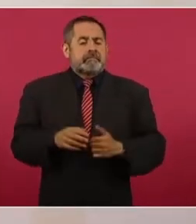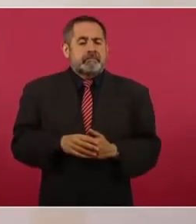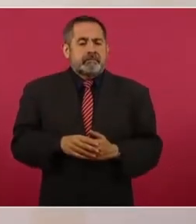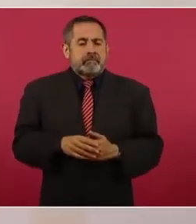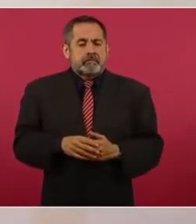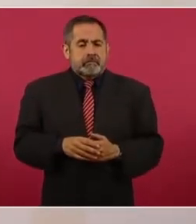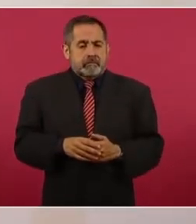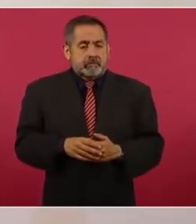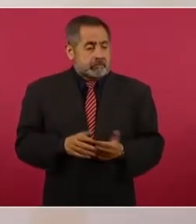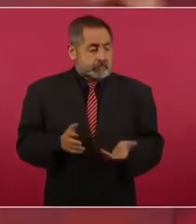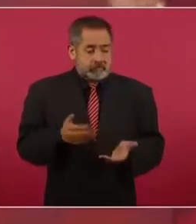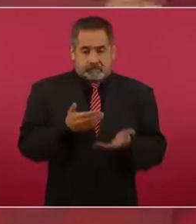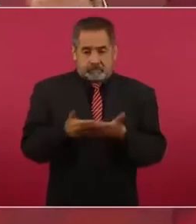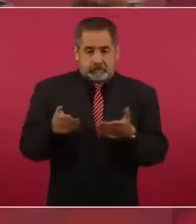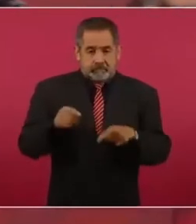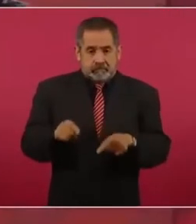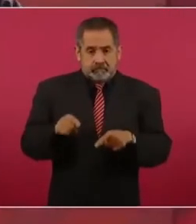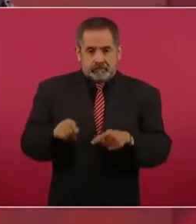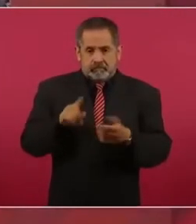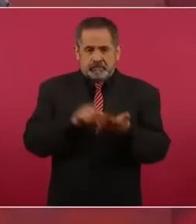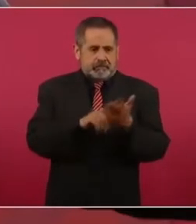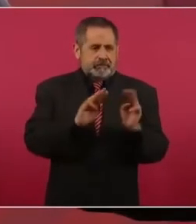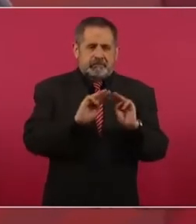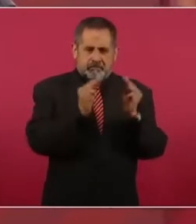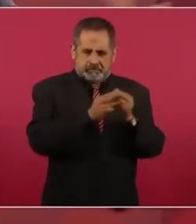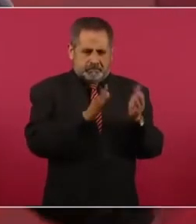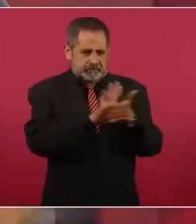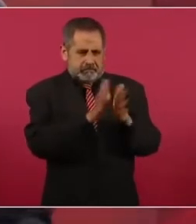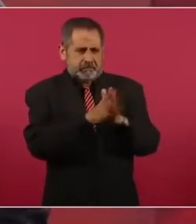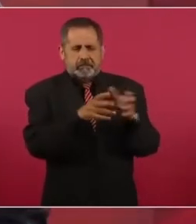Ahora los de las bandas.